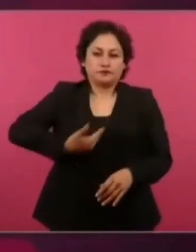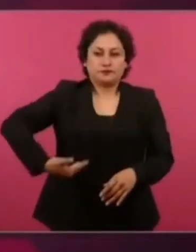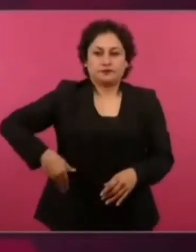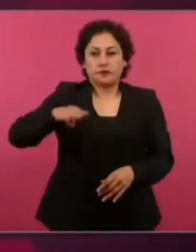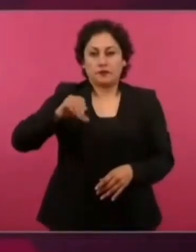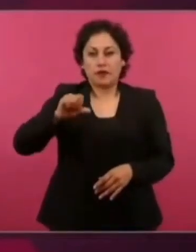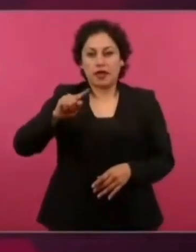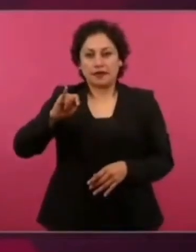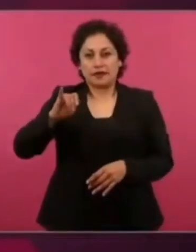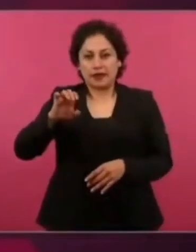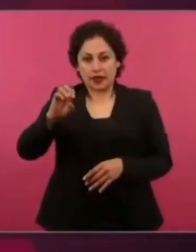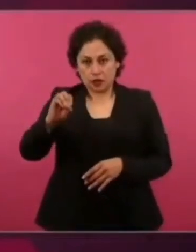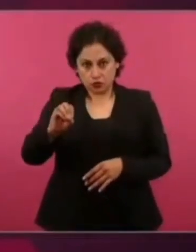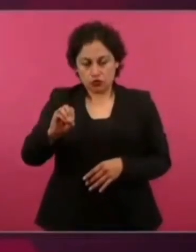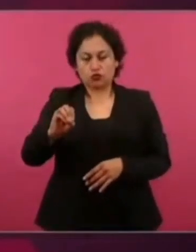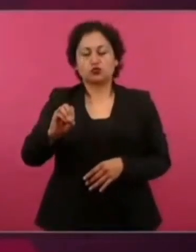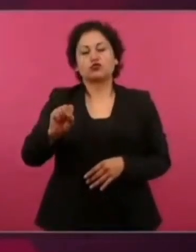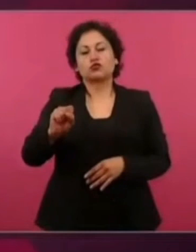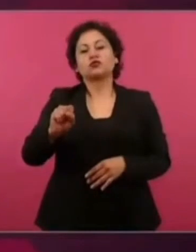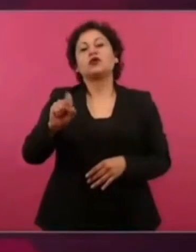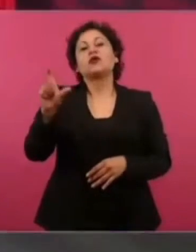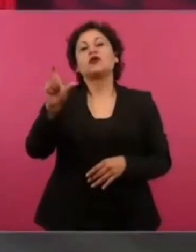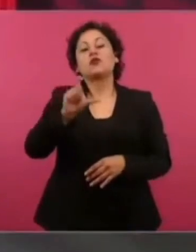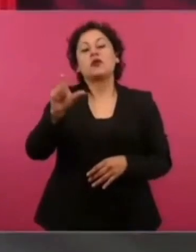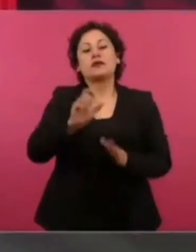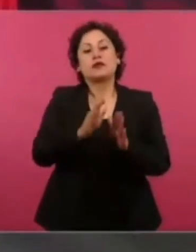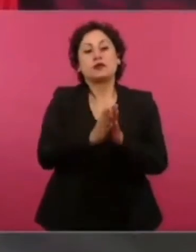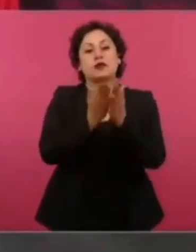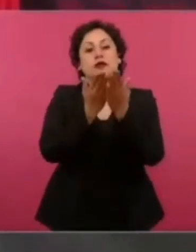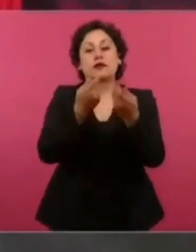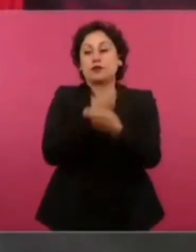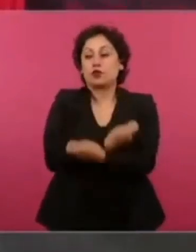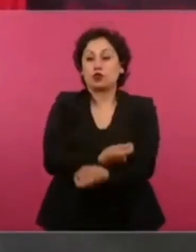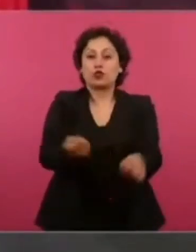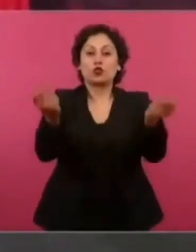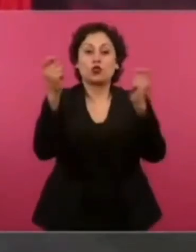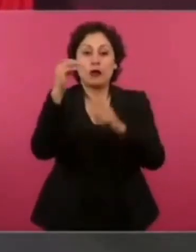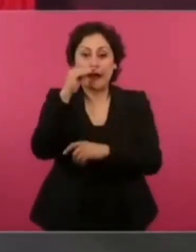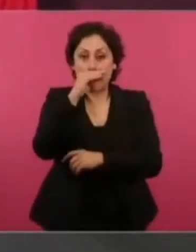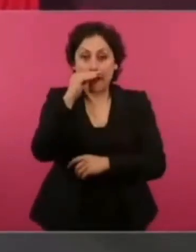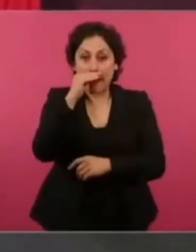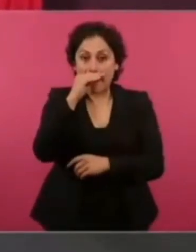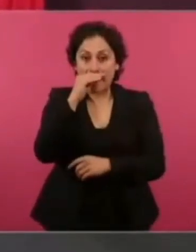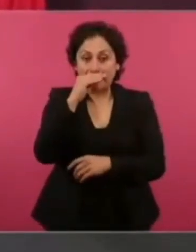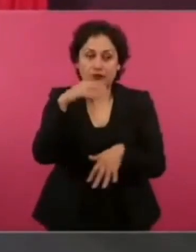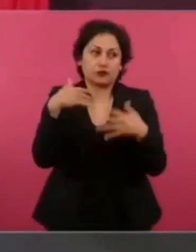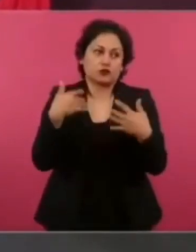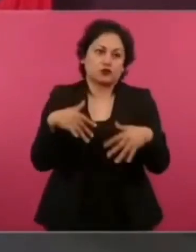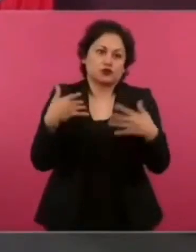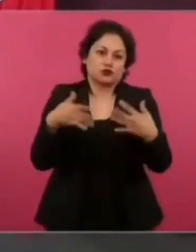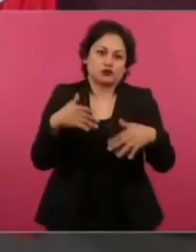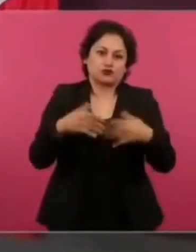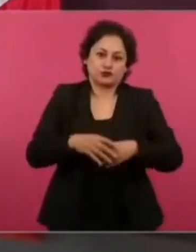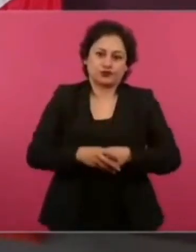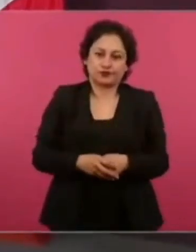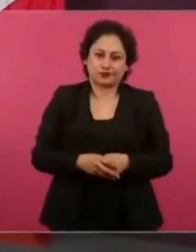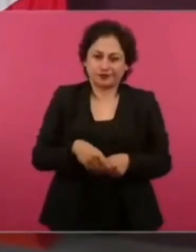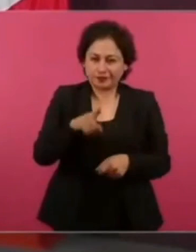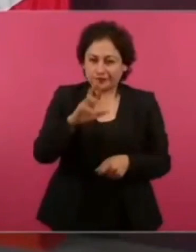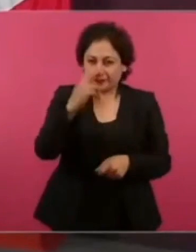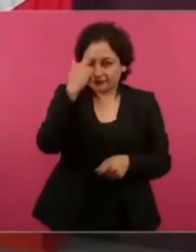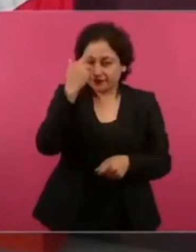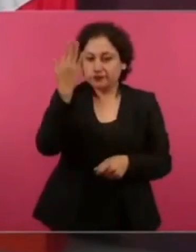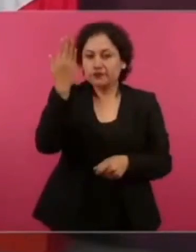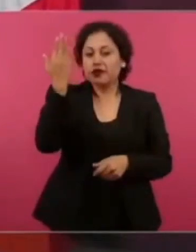decidió entregar los libros de texto gratuitos a finales de los años